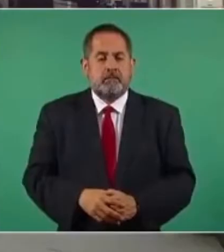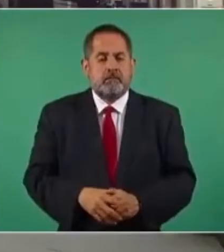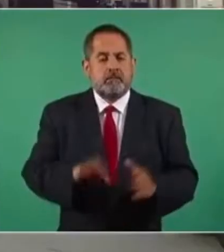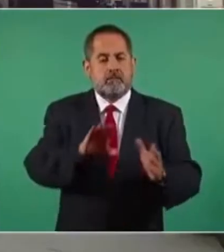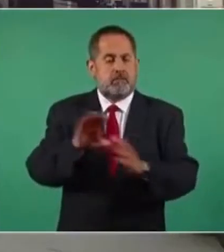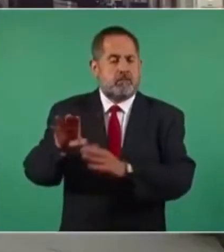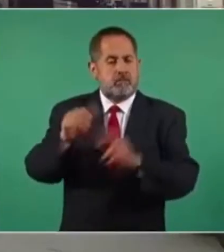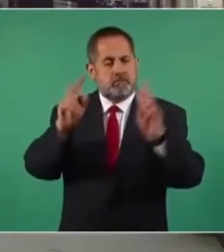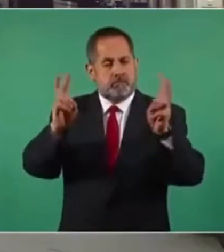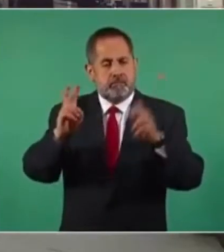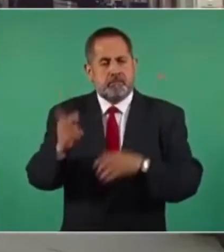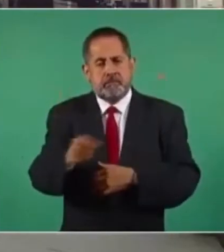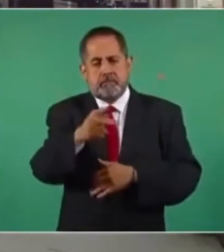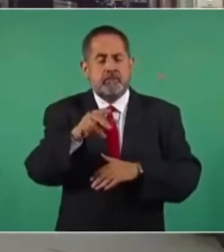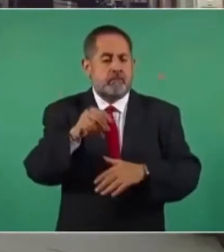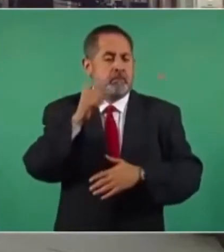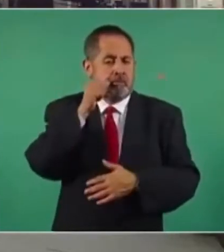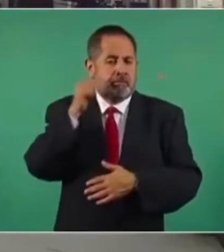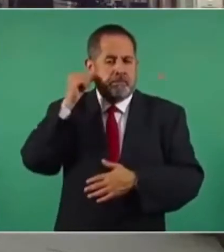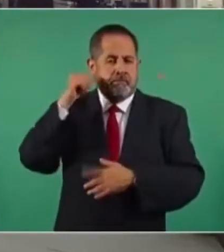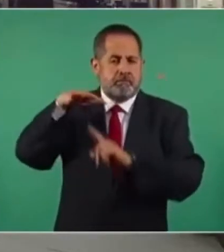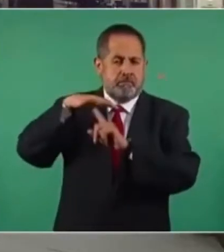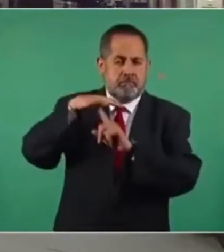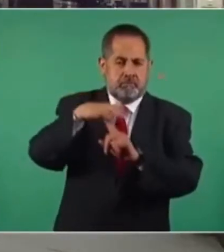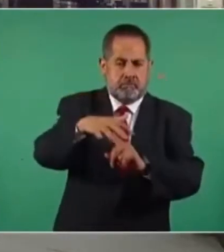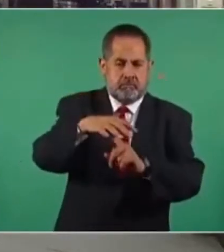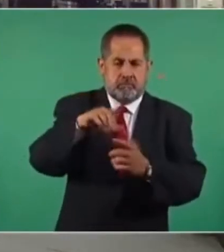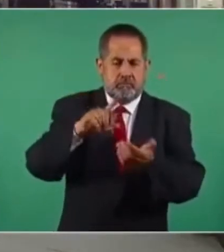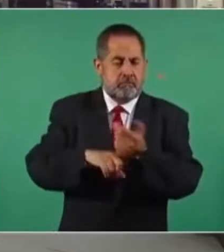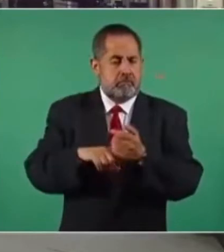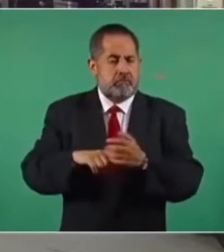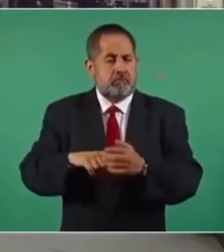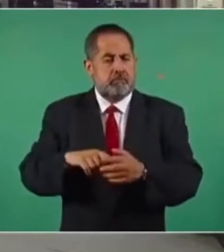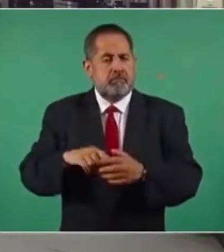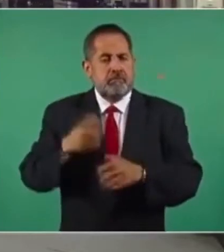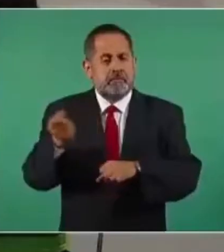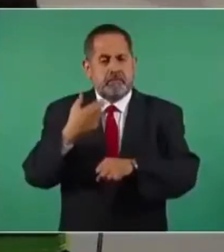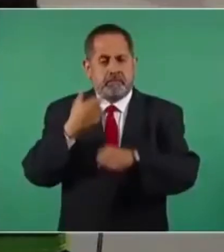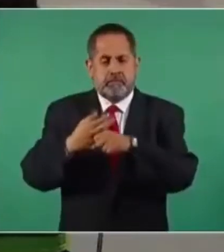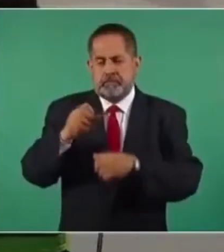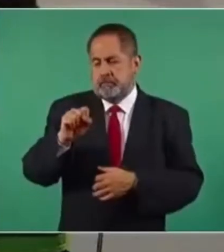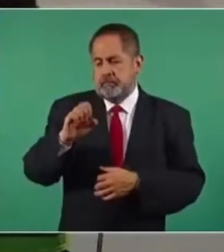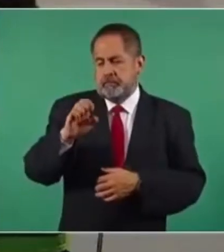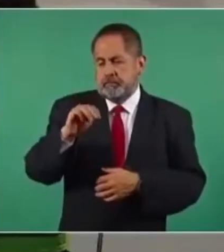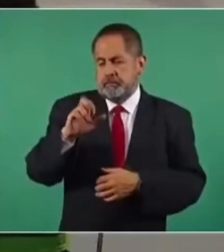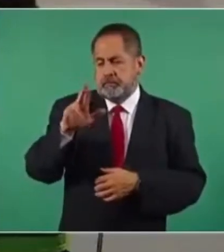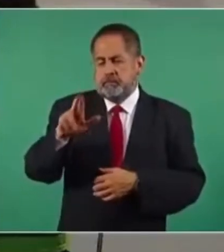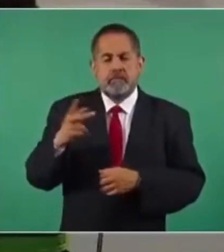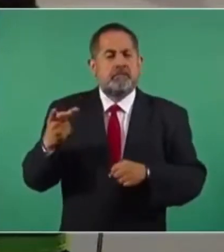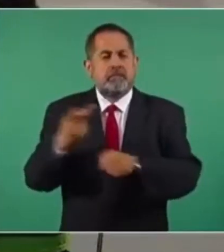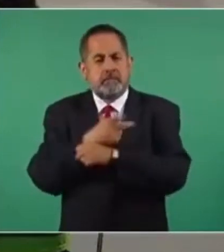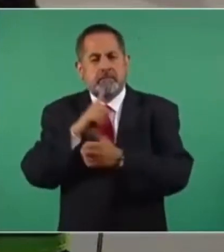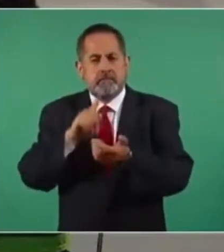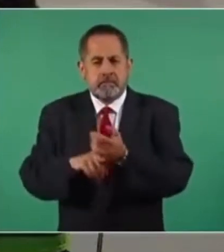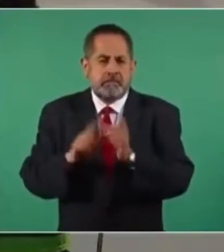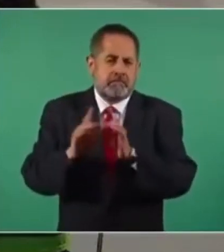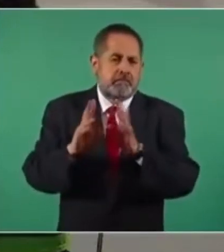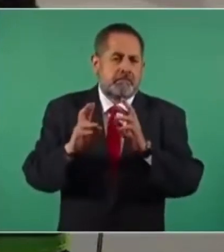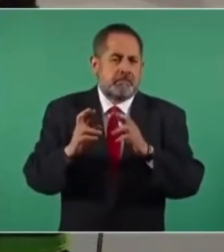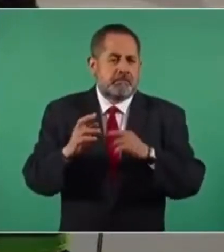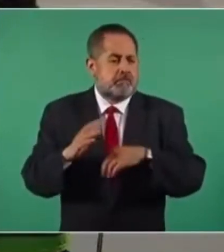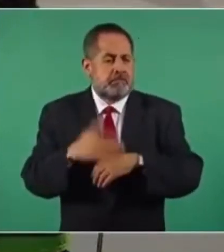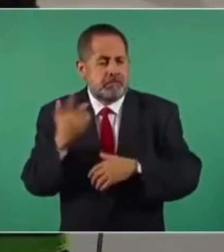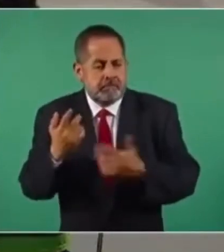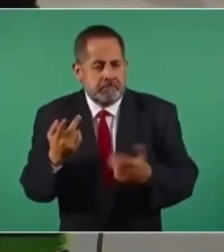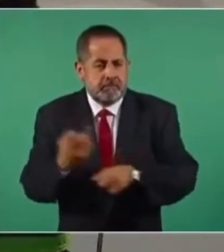Sobre el accidente de ayer del helicóptero de la Secretaría de Marina, ¿tiene usted alguna información de cuáles fueron las causas? Y sobre todo,